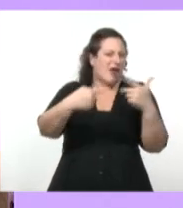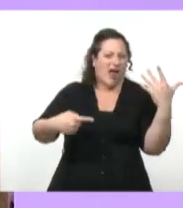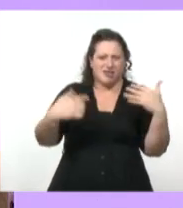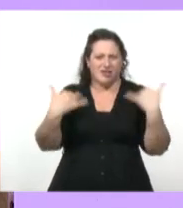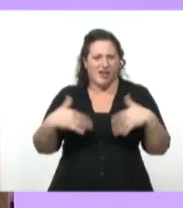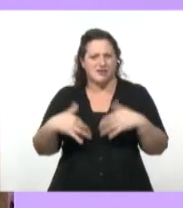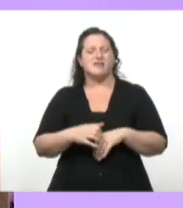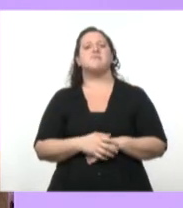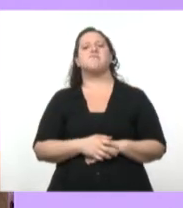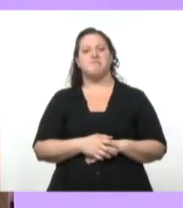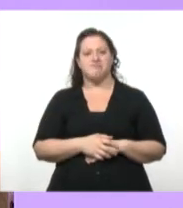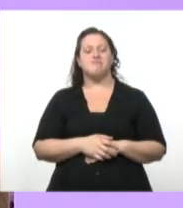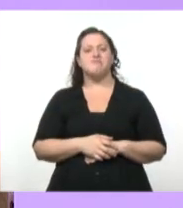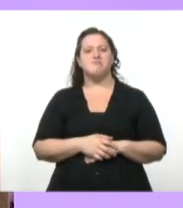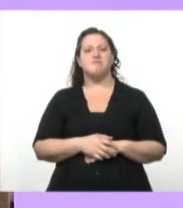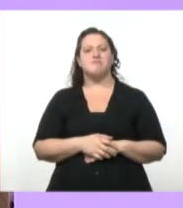musical.